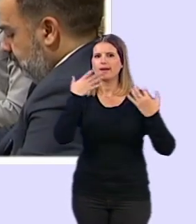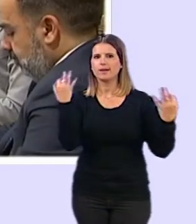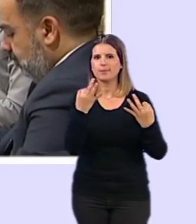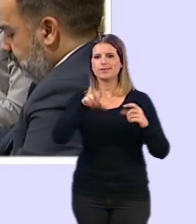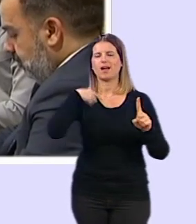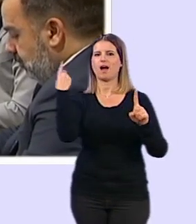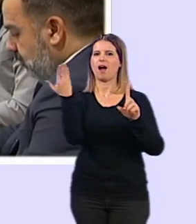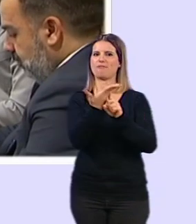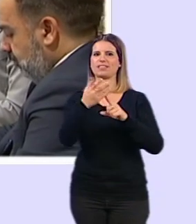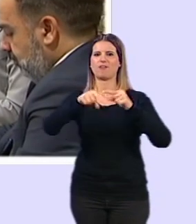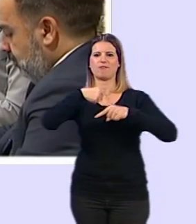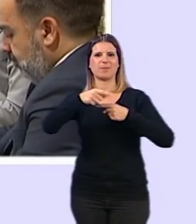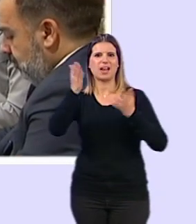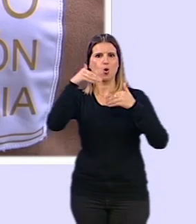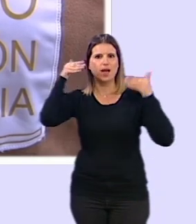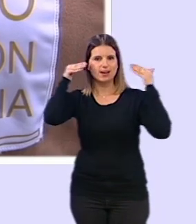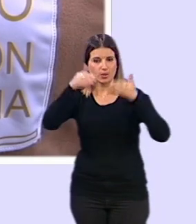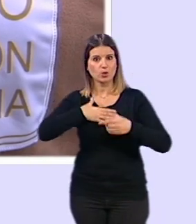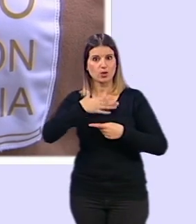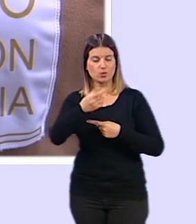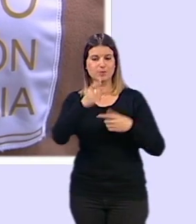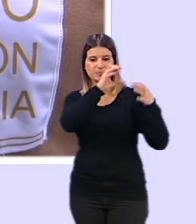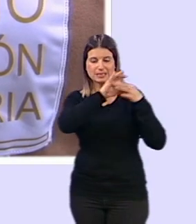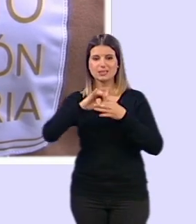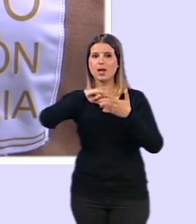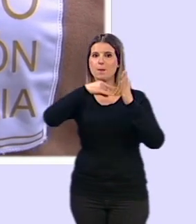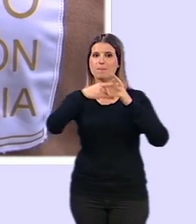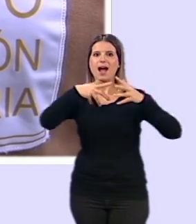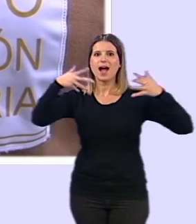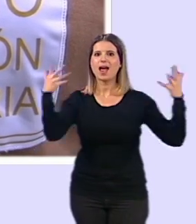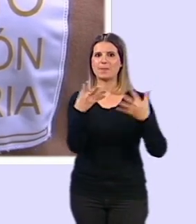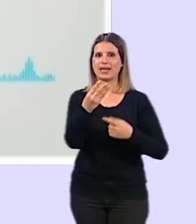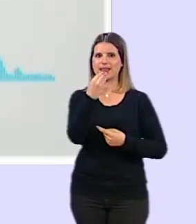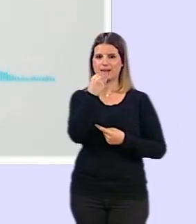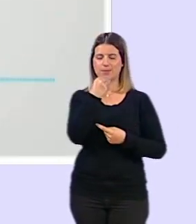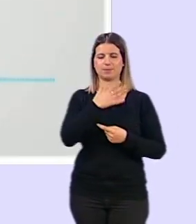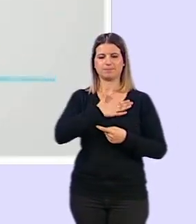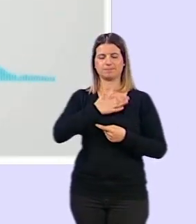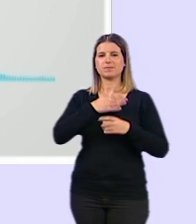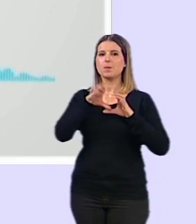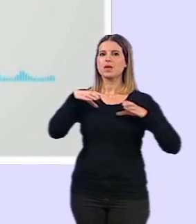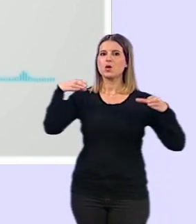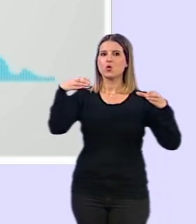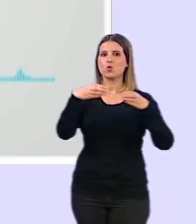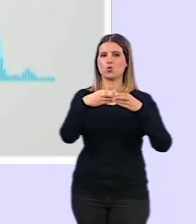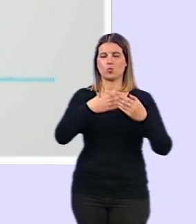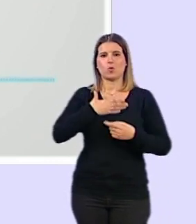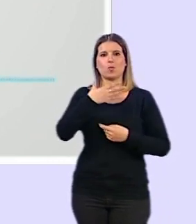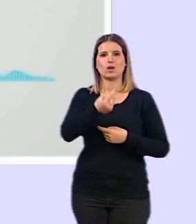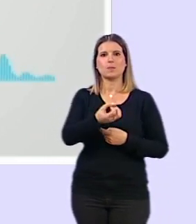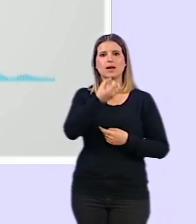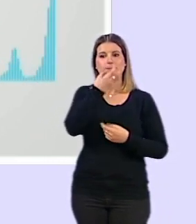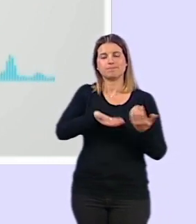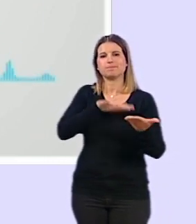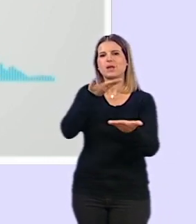quedando sin atención por parte del Ayuntamiento, en relación al Plan de Emergencia Alimentaria. Desde el Grupo Municipal Socialista pedimos